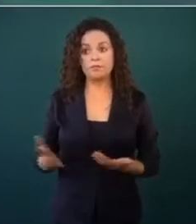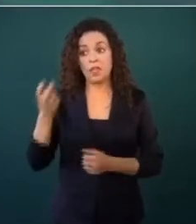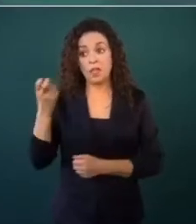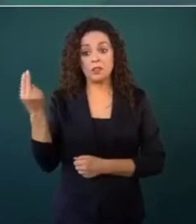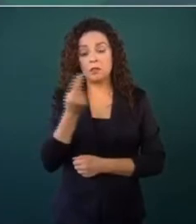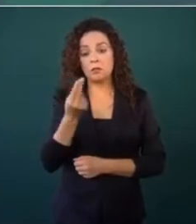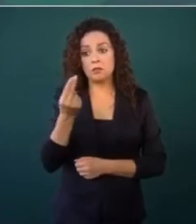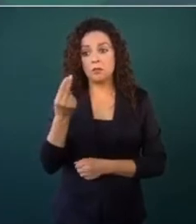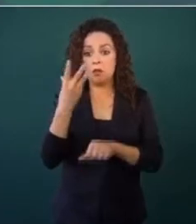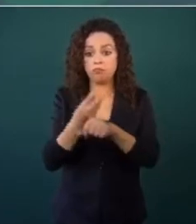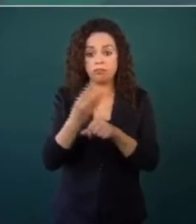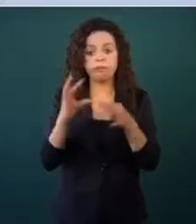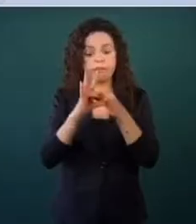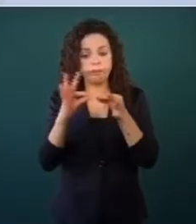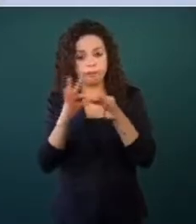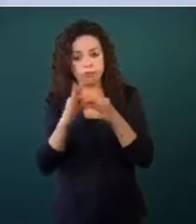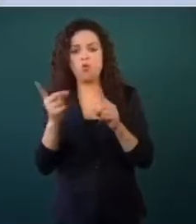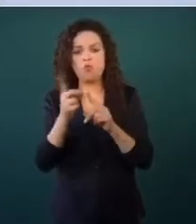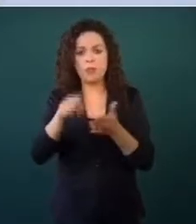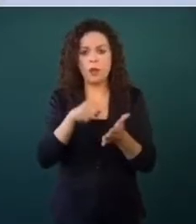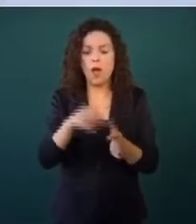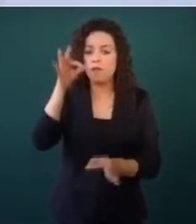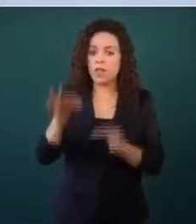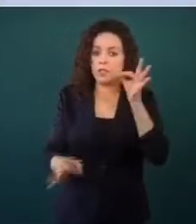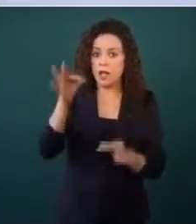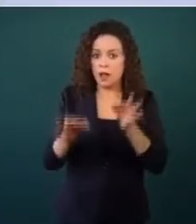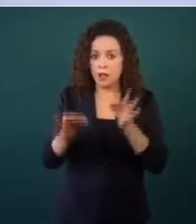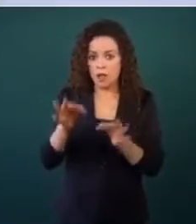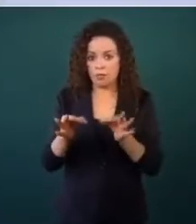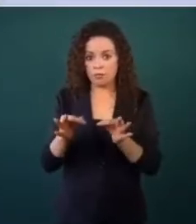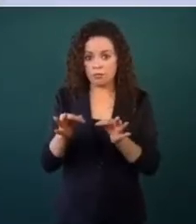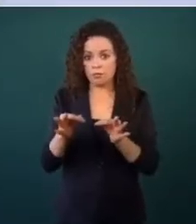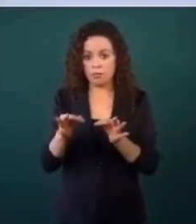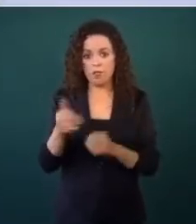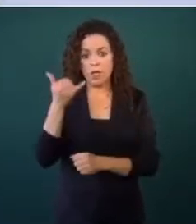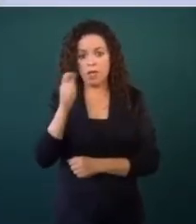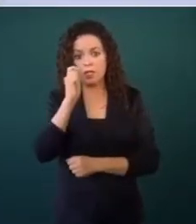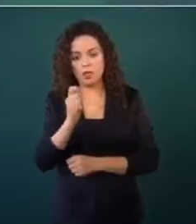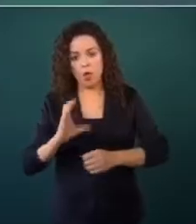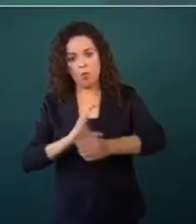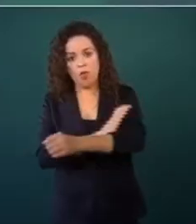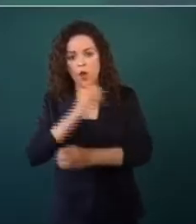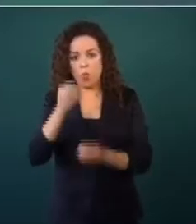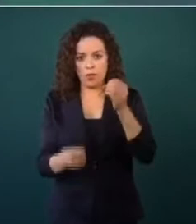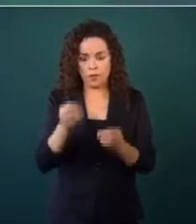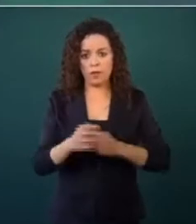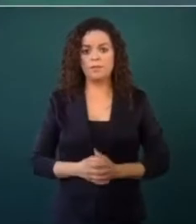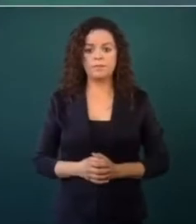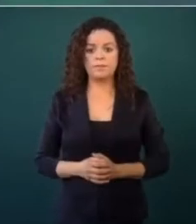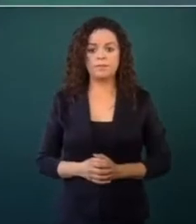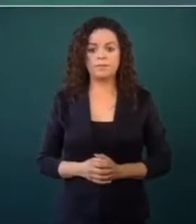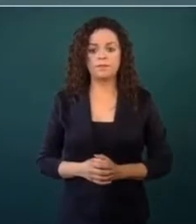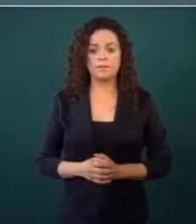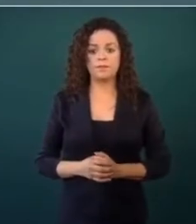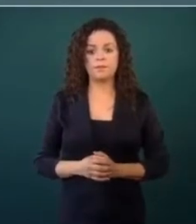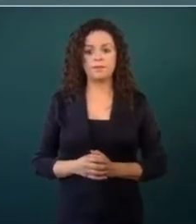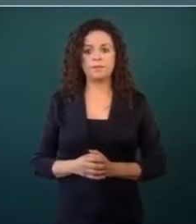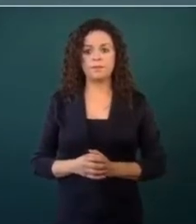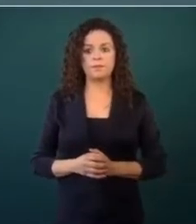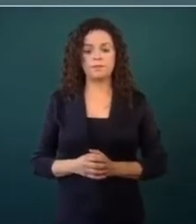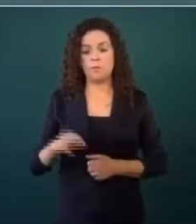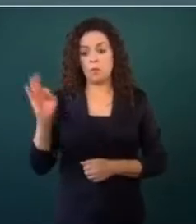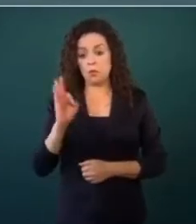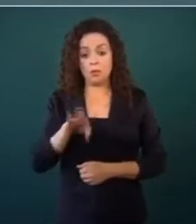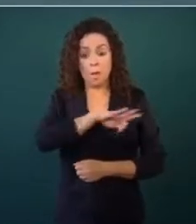tanto en la Fiscalía como en el Poder Judicial. Si se puede configurar ese